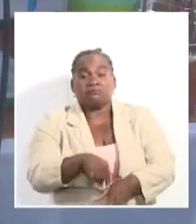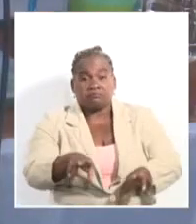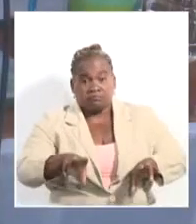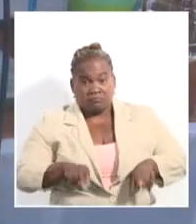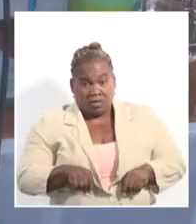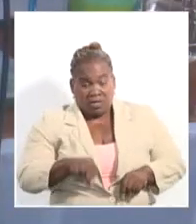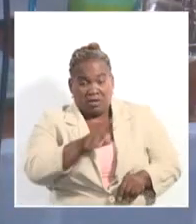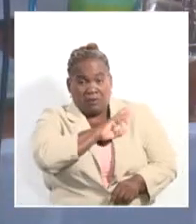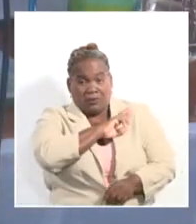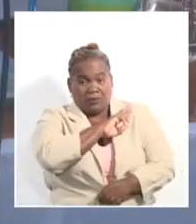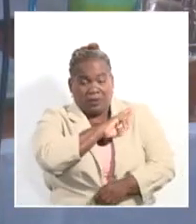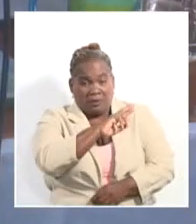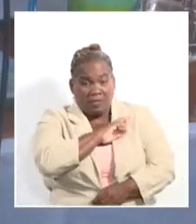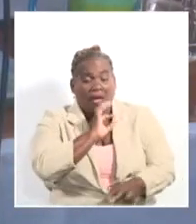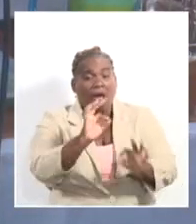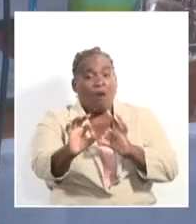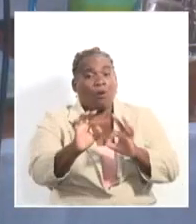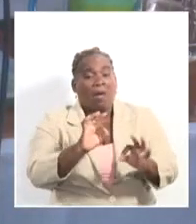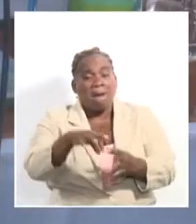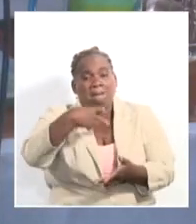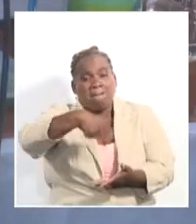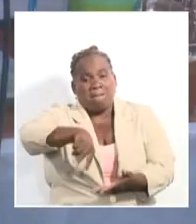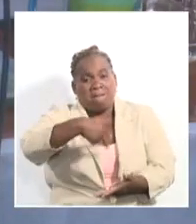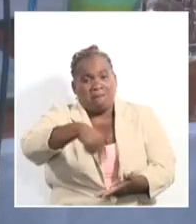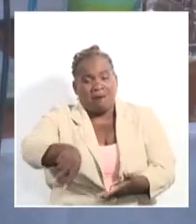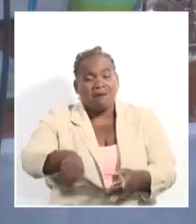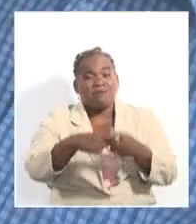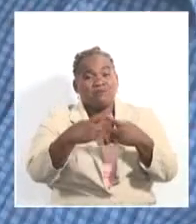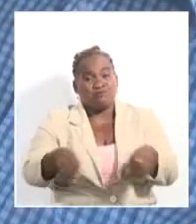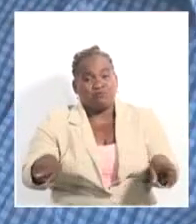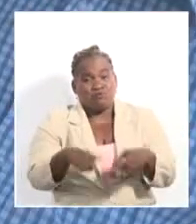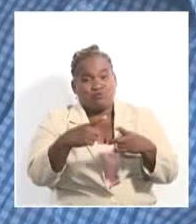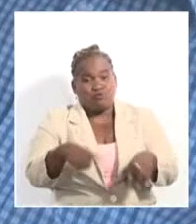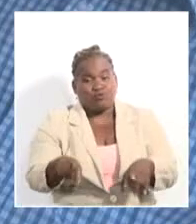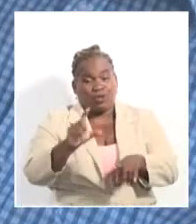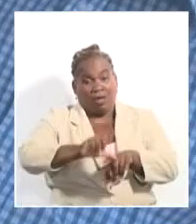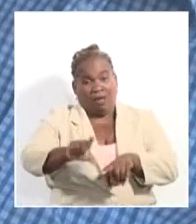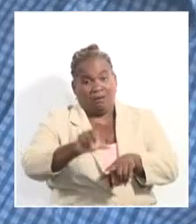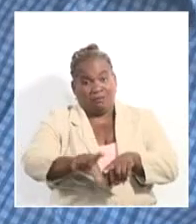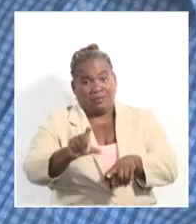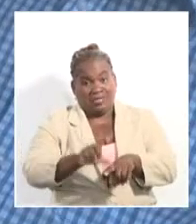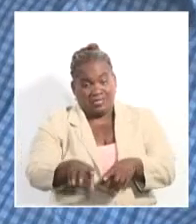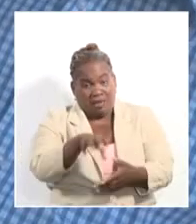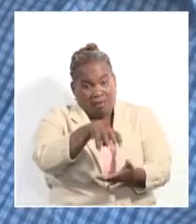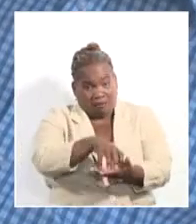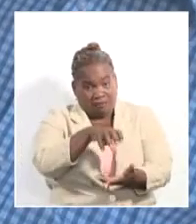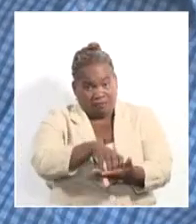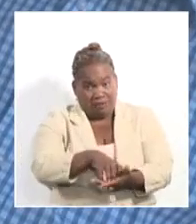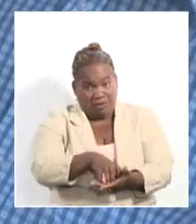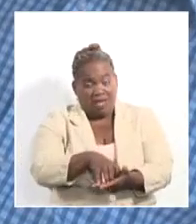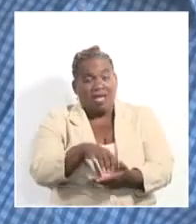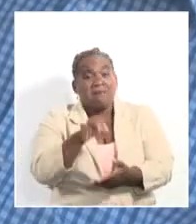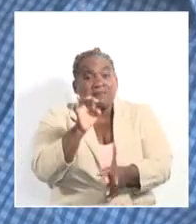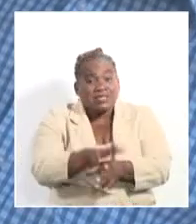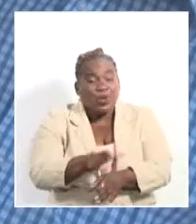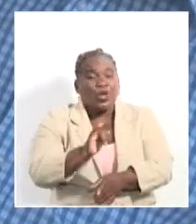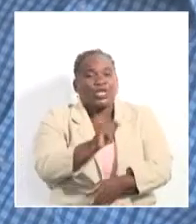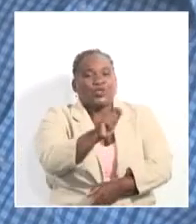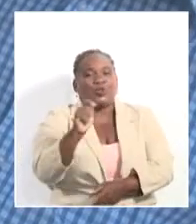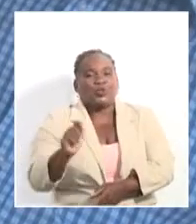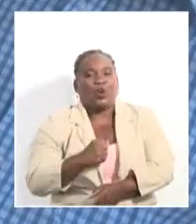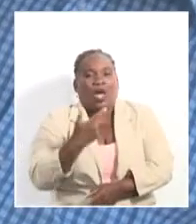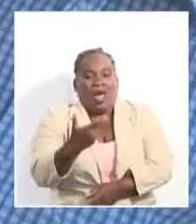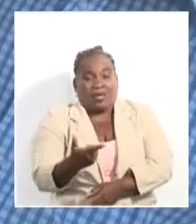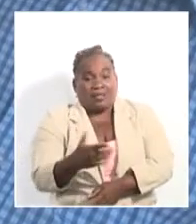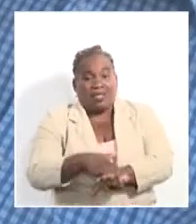sistemático en el rescate y preservación de los bailes y músicas autóctonos de la localidad desde su función como instructor de arte y luego como